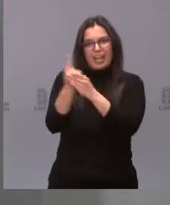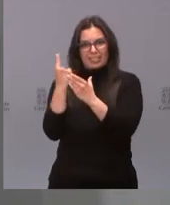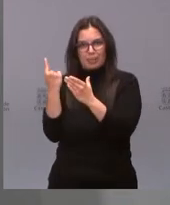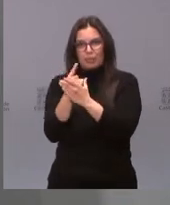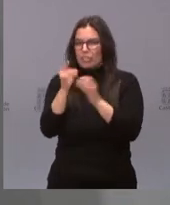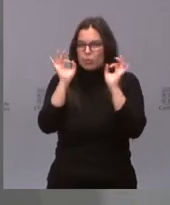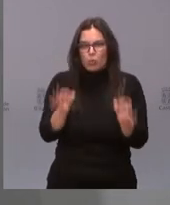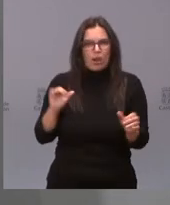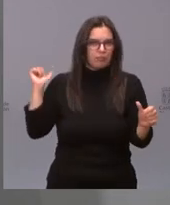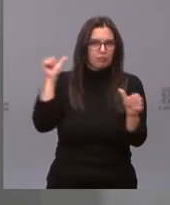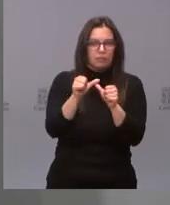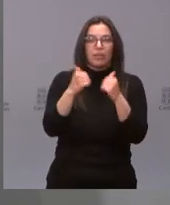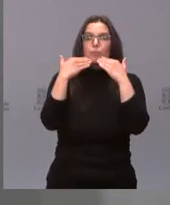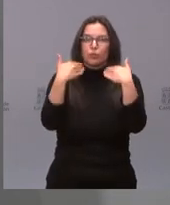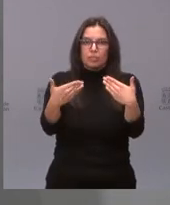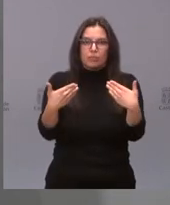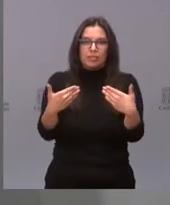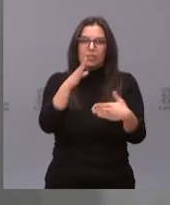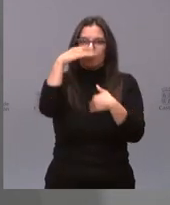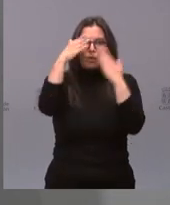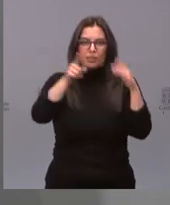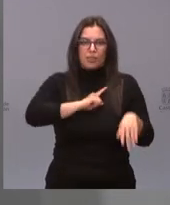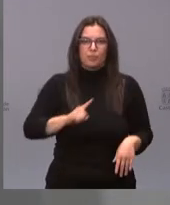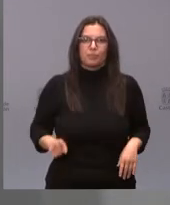exactamente igual. Muchísimas gracias por su atención.